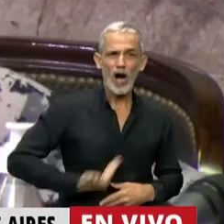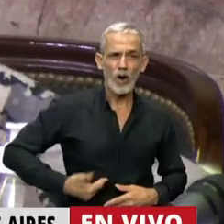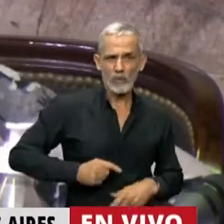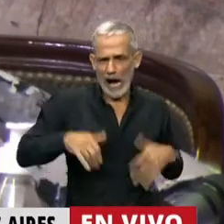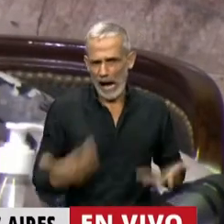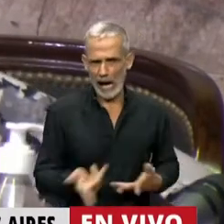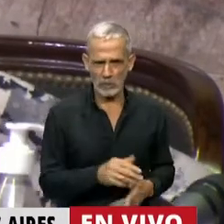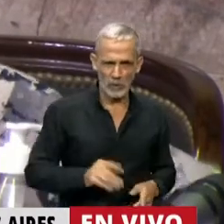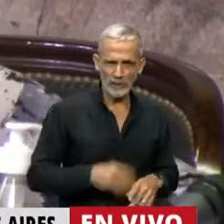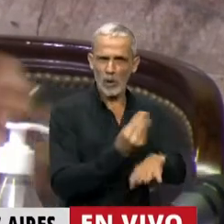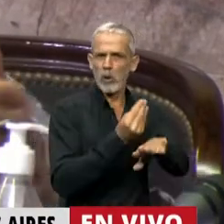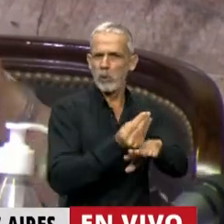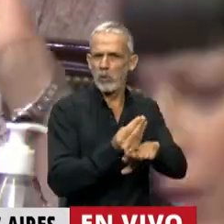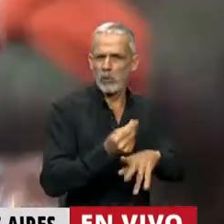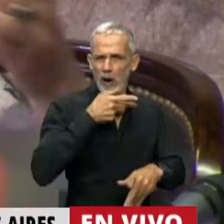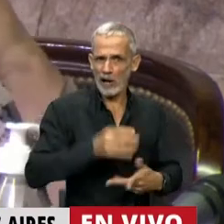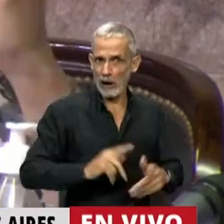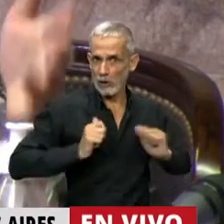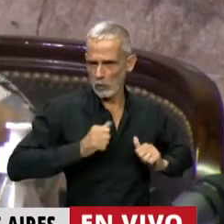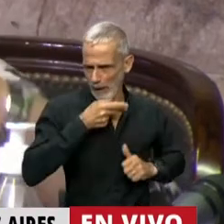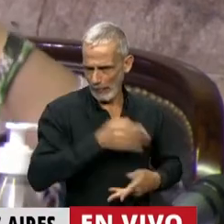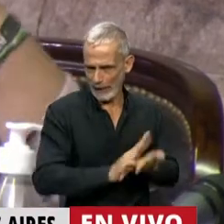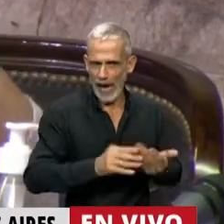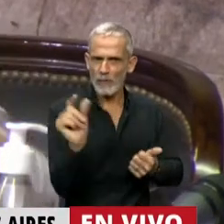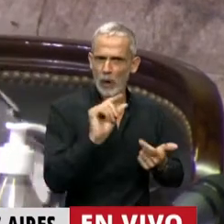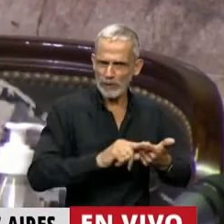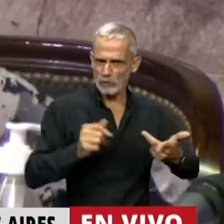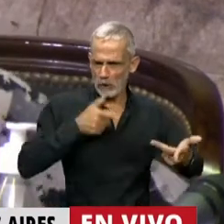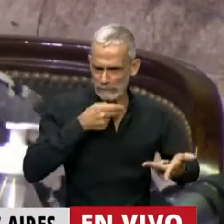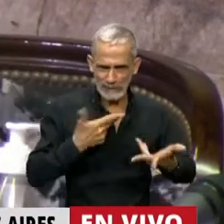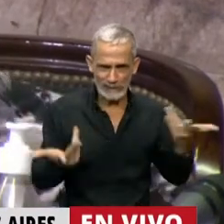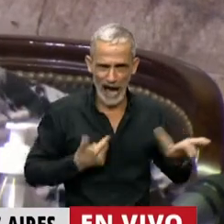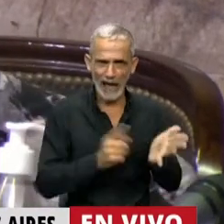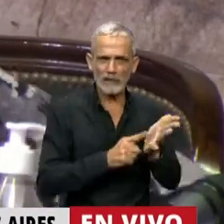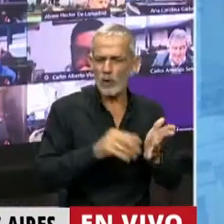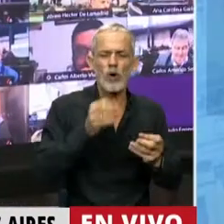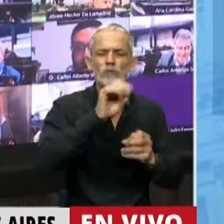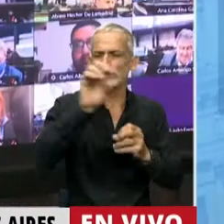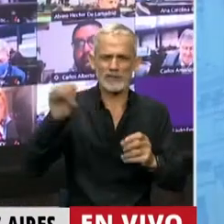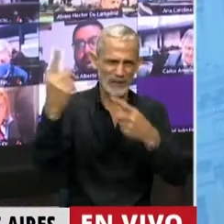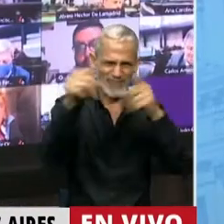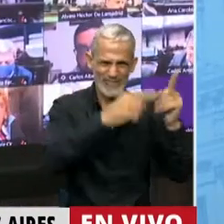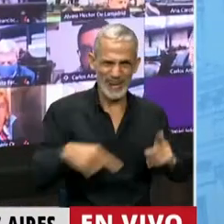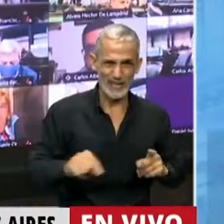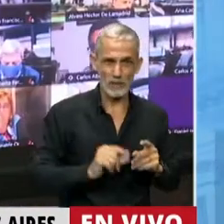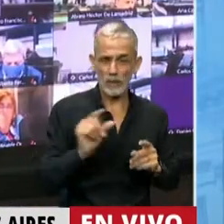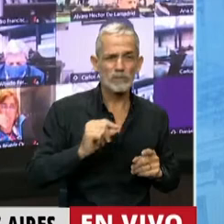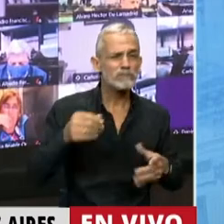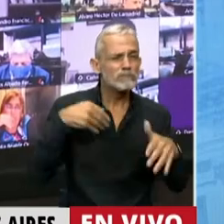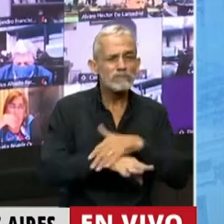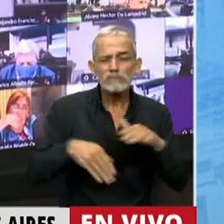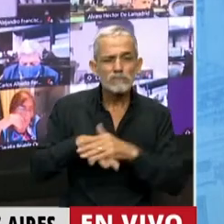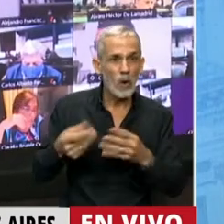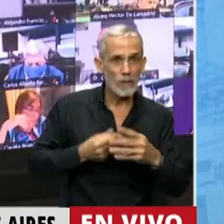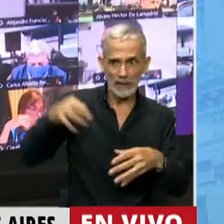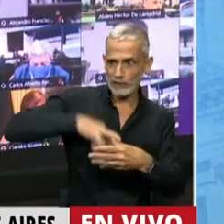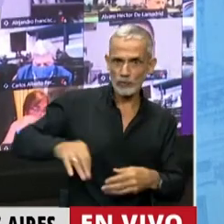aprovecharon para no nombrar los docentes, reemplazantes, los interinos, los suplentes, de acuerdo a como se llame en cada jurisdicción. Se ahorraron meses y meses